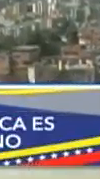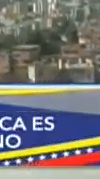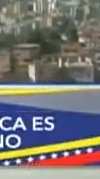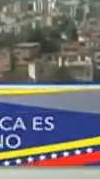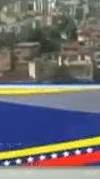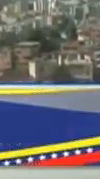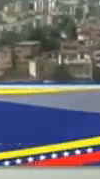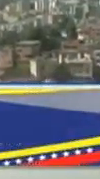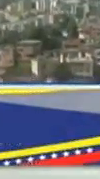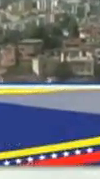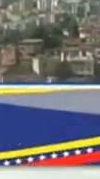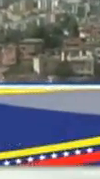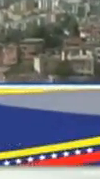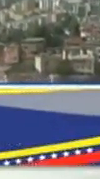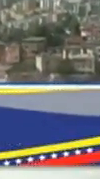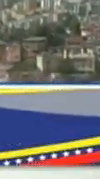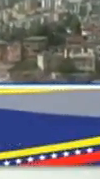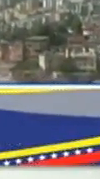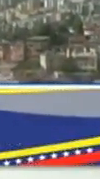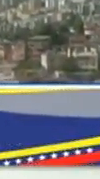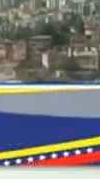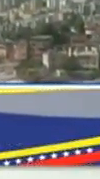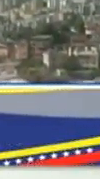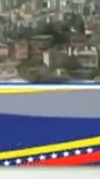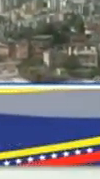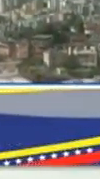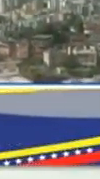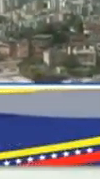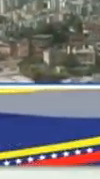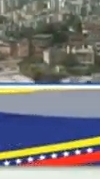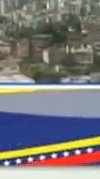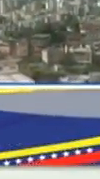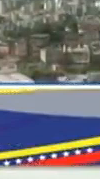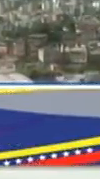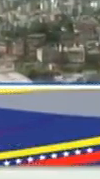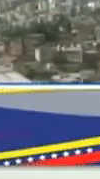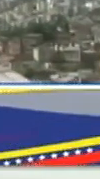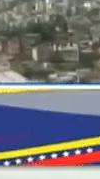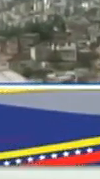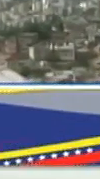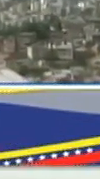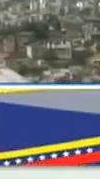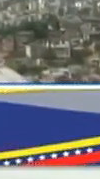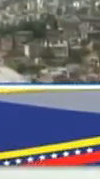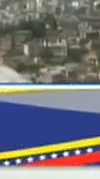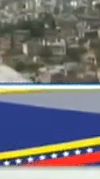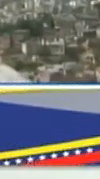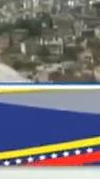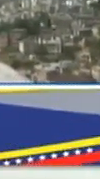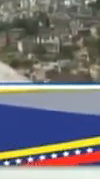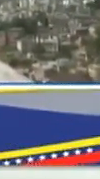él produce ovejas y cabras. Es un diputado ovejero.